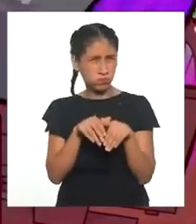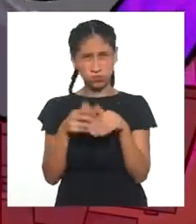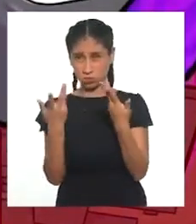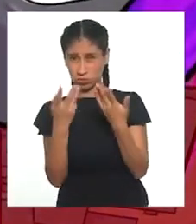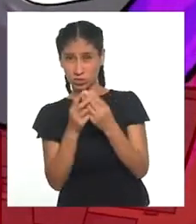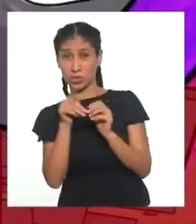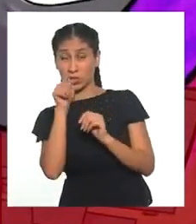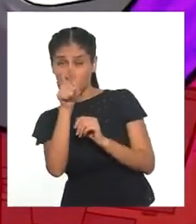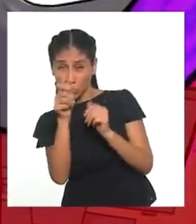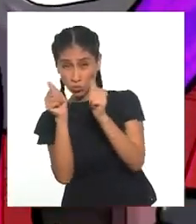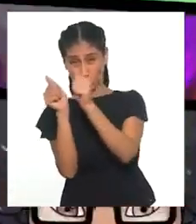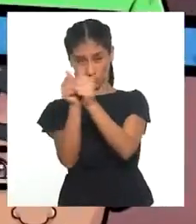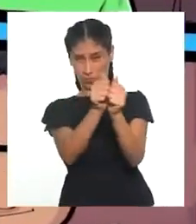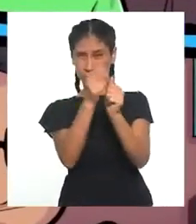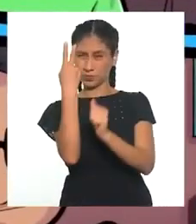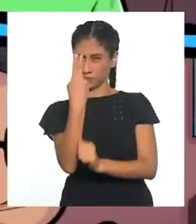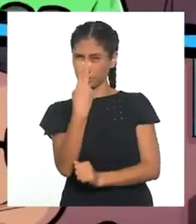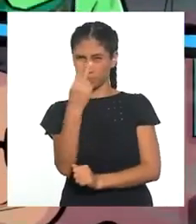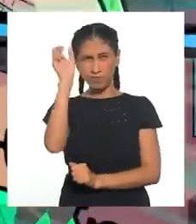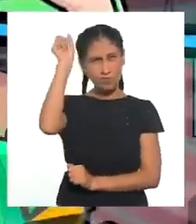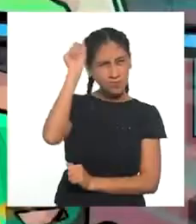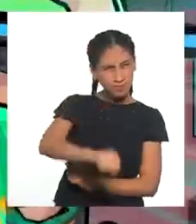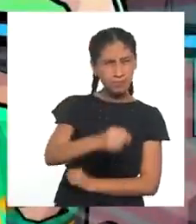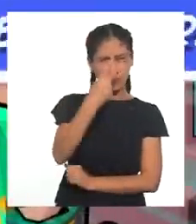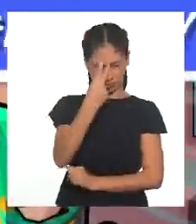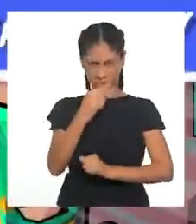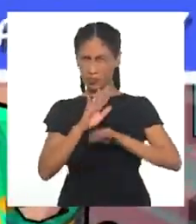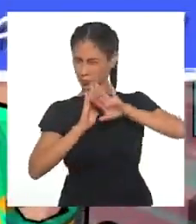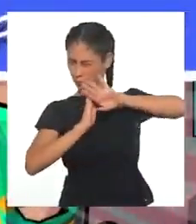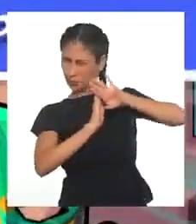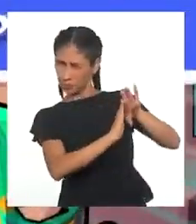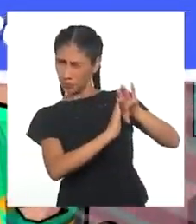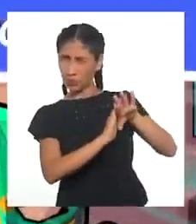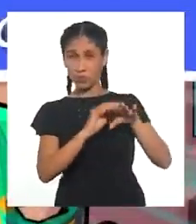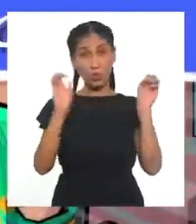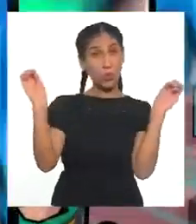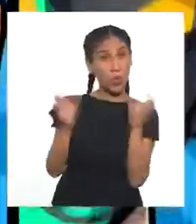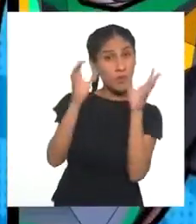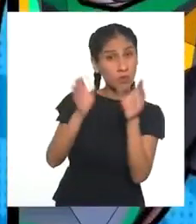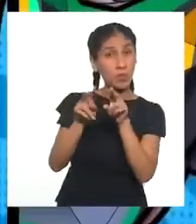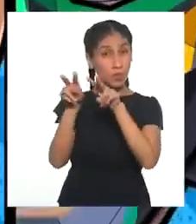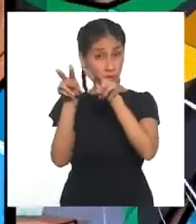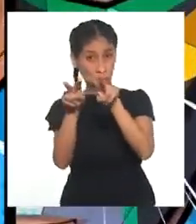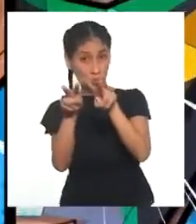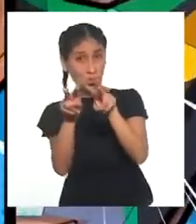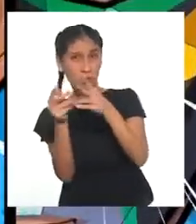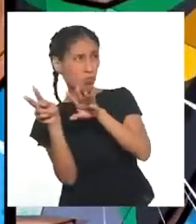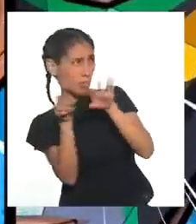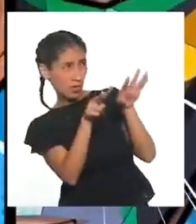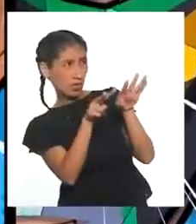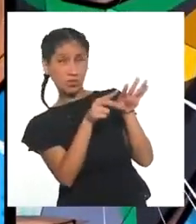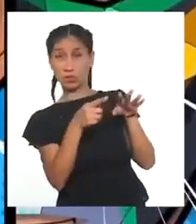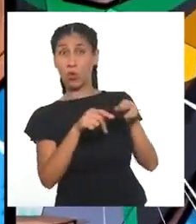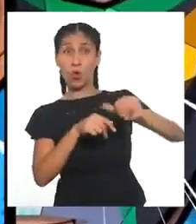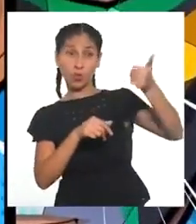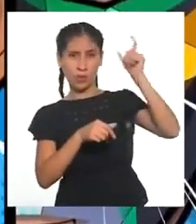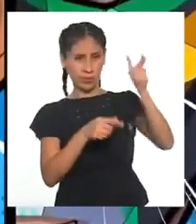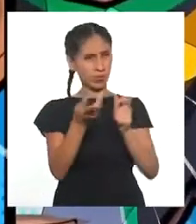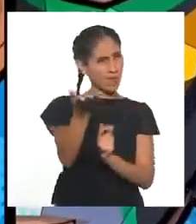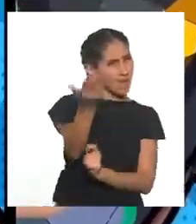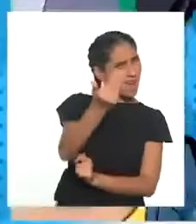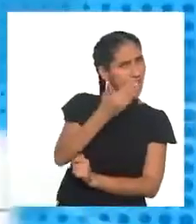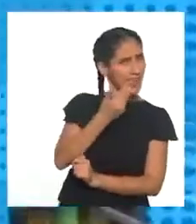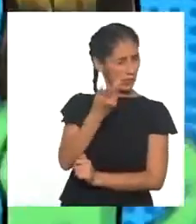Y junto a la Brigada Sí Se Ve, podremos enfrentarlos. Anímate a reportar y ayúdanos a apretar el acoso sexual.